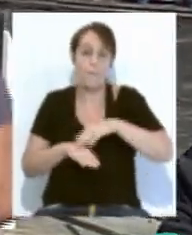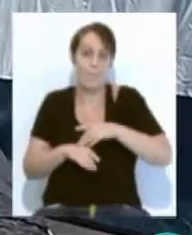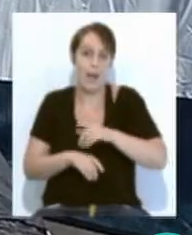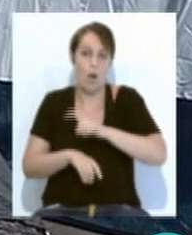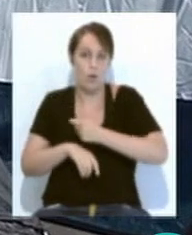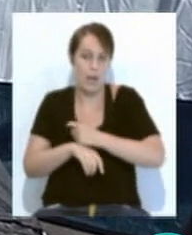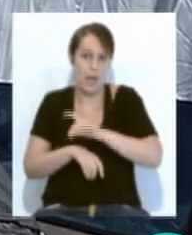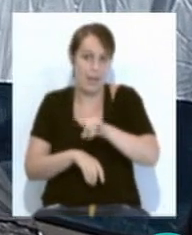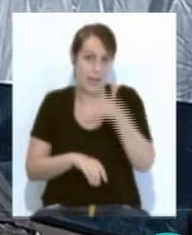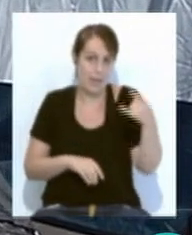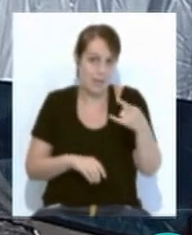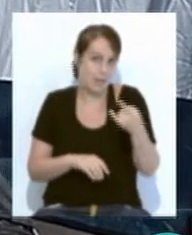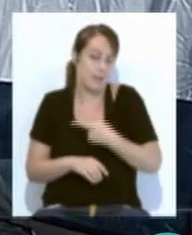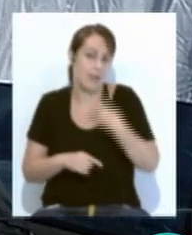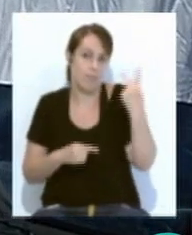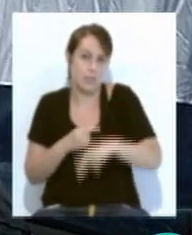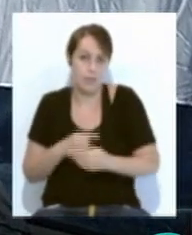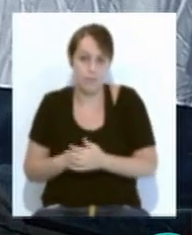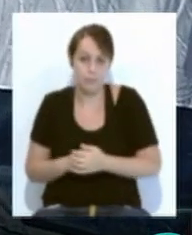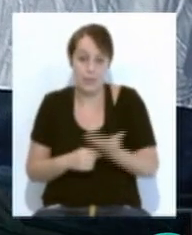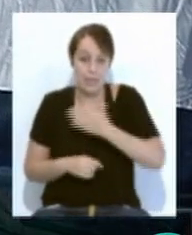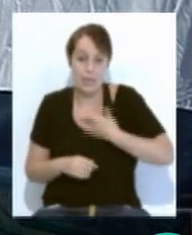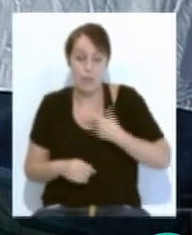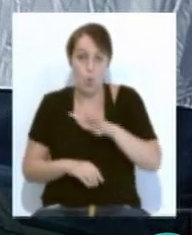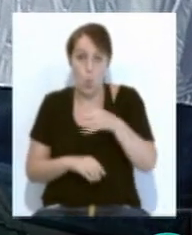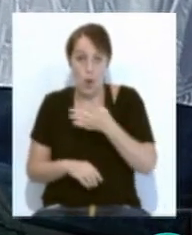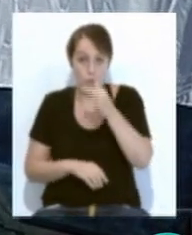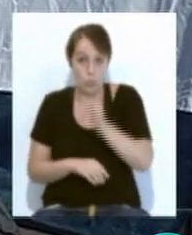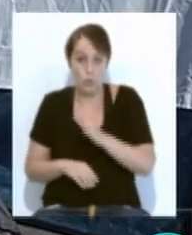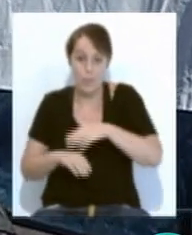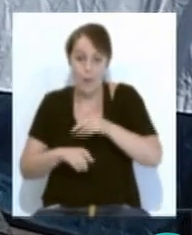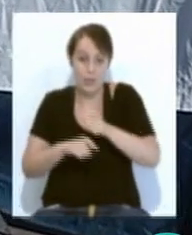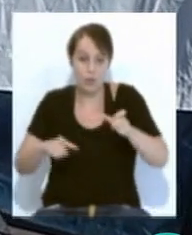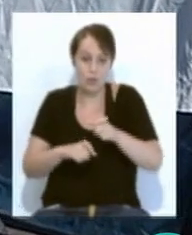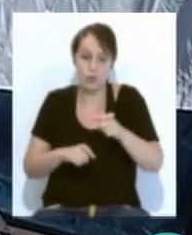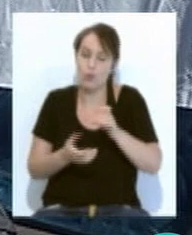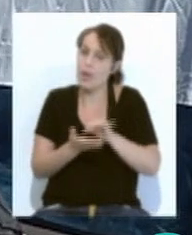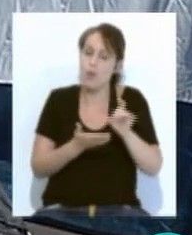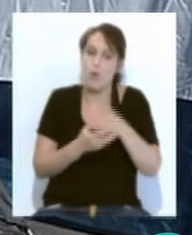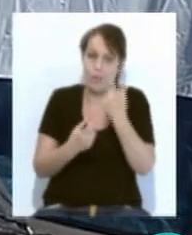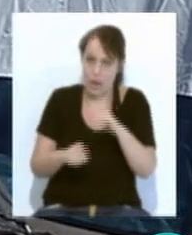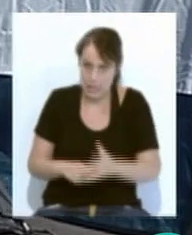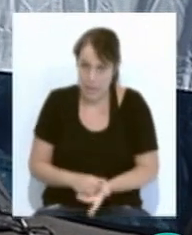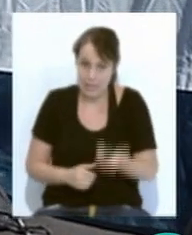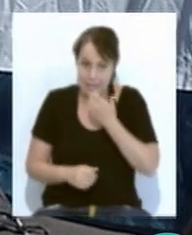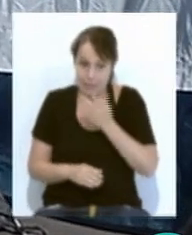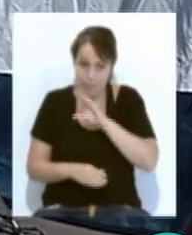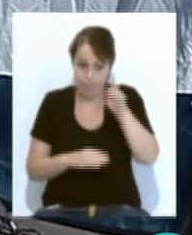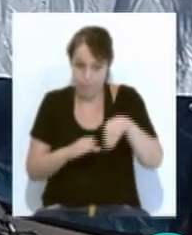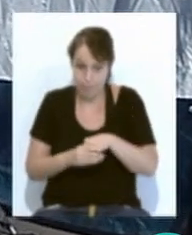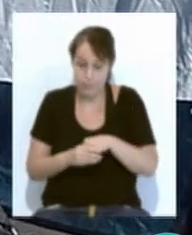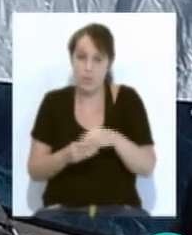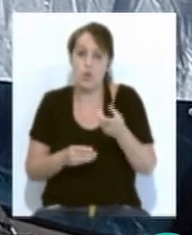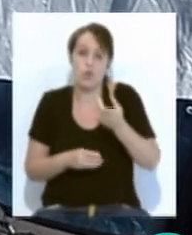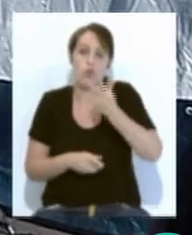cuarto turno que no tenga que salir nadie porque con un cuarto turno le damos la solución a que no tenga que salir nadie que tenemos que salir